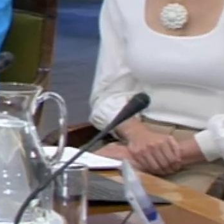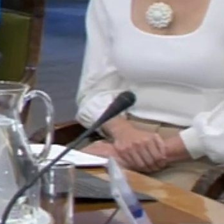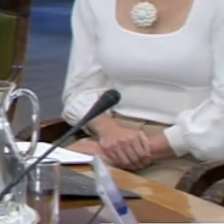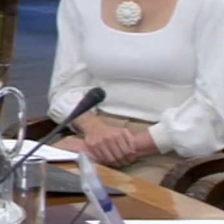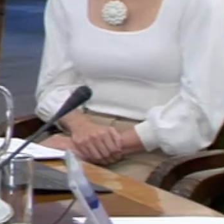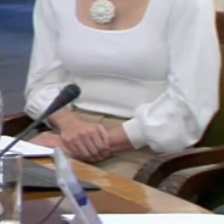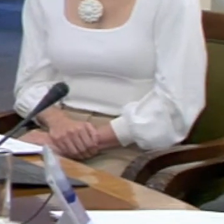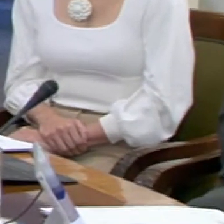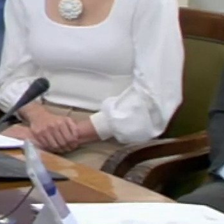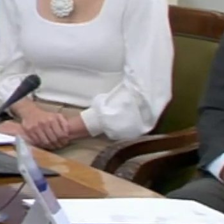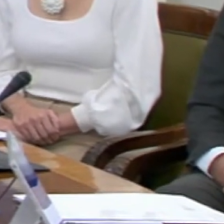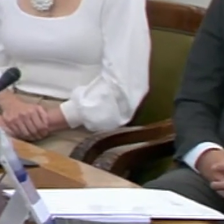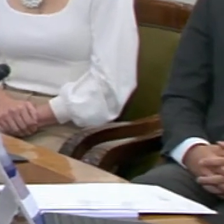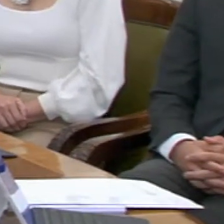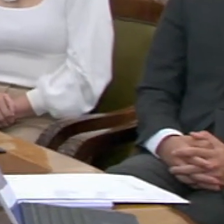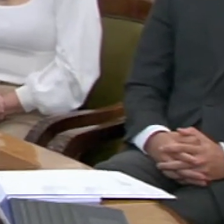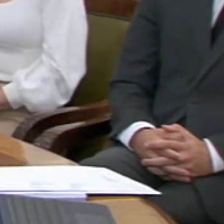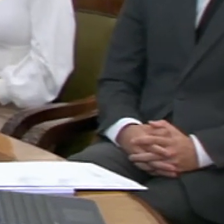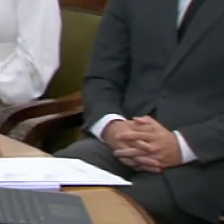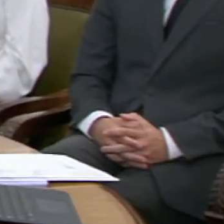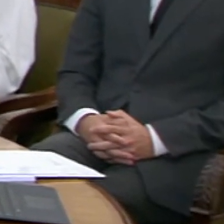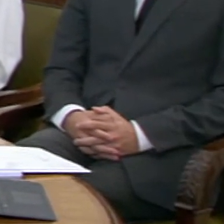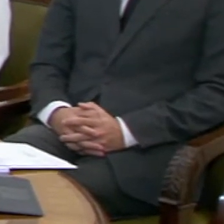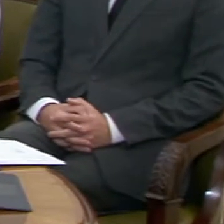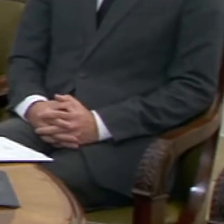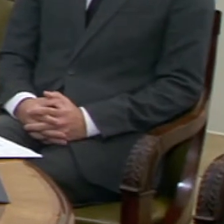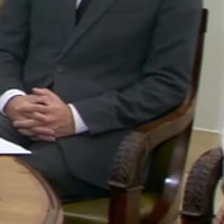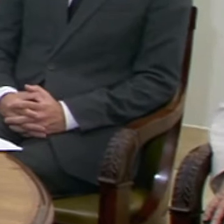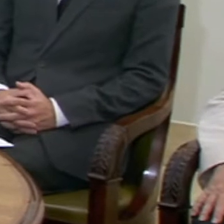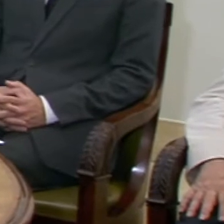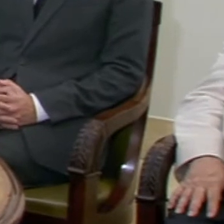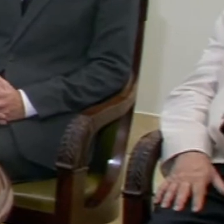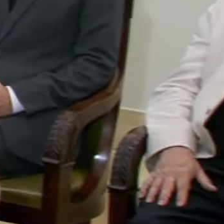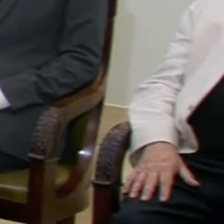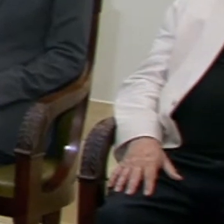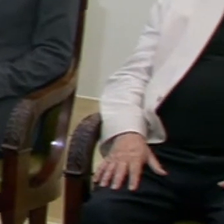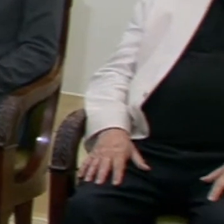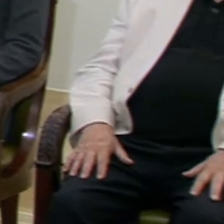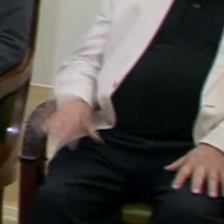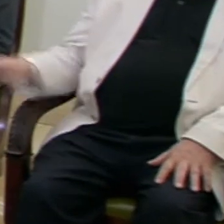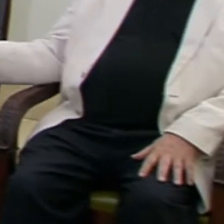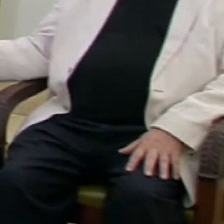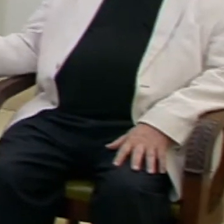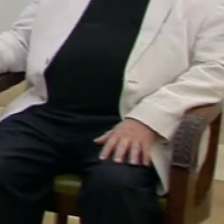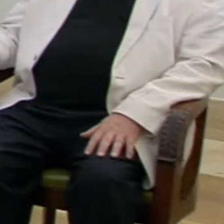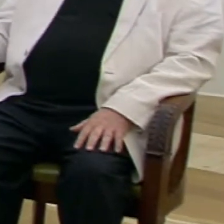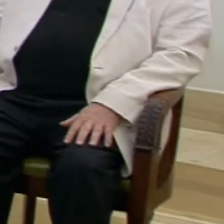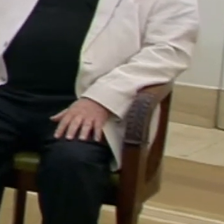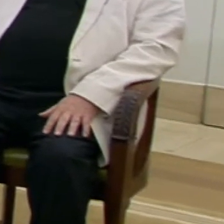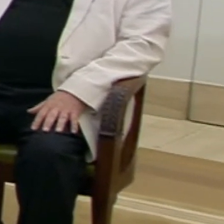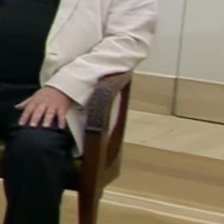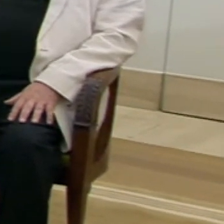derecho a la protección a las personas no registradas ni autorizadas como residentes en España. Recuerden que esto fue